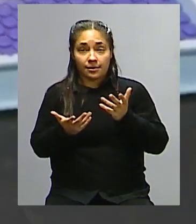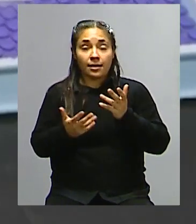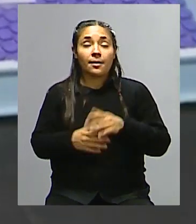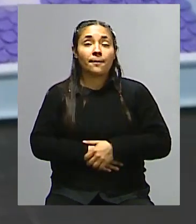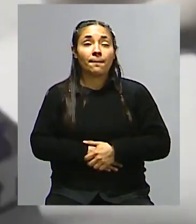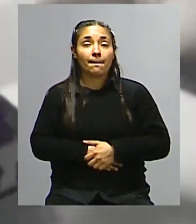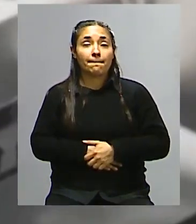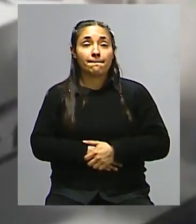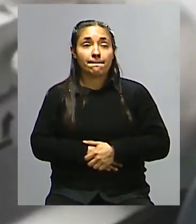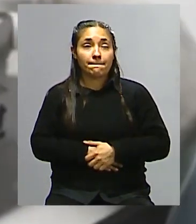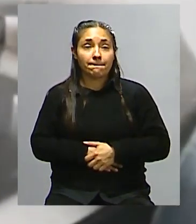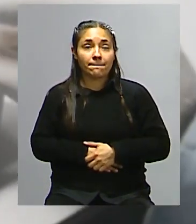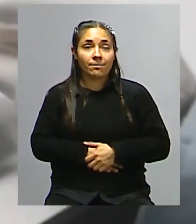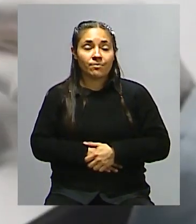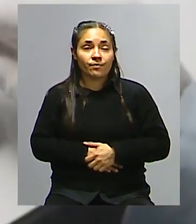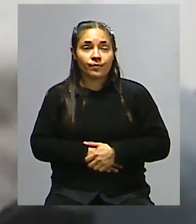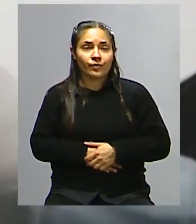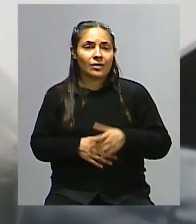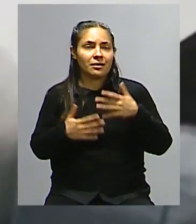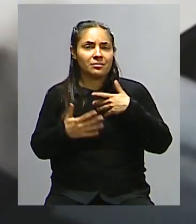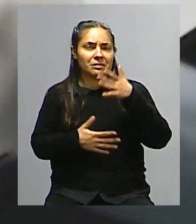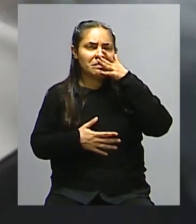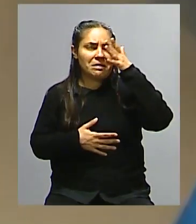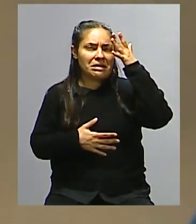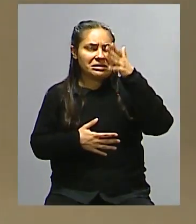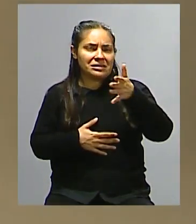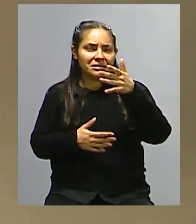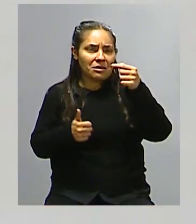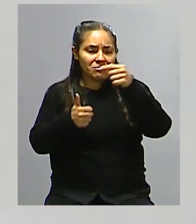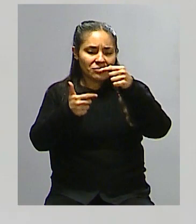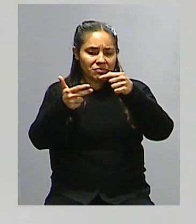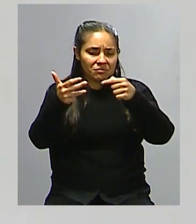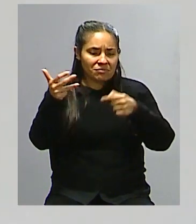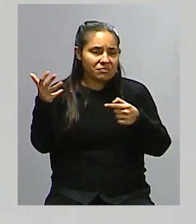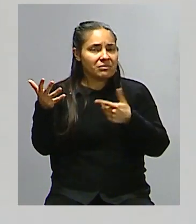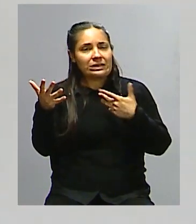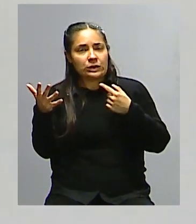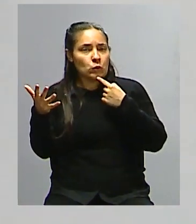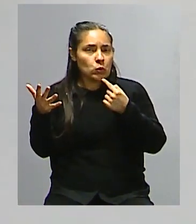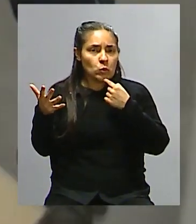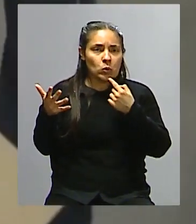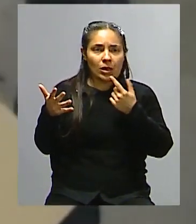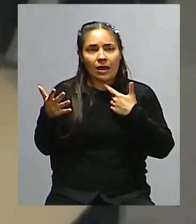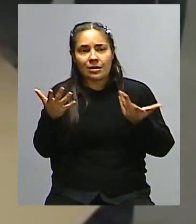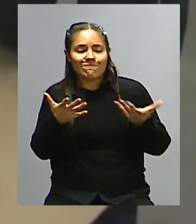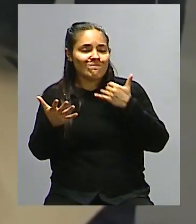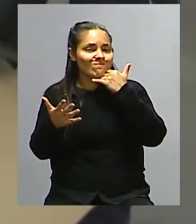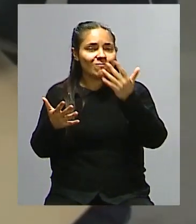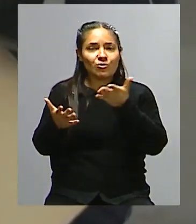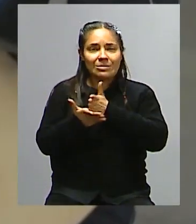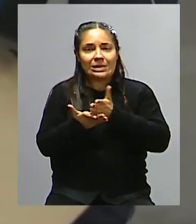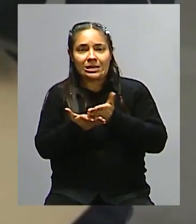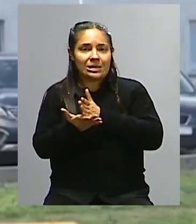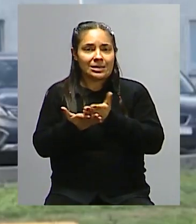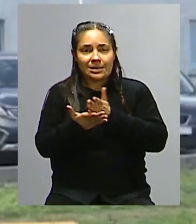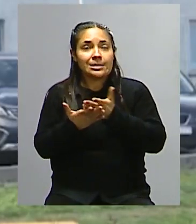gran cantidad de elementos de inestabilidad que nos producen inestabilidad relativa de